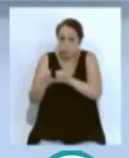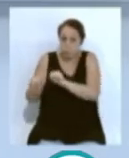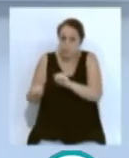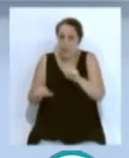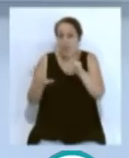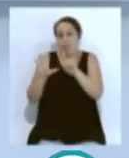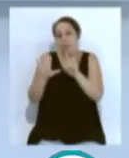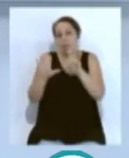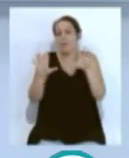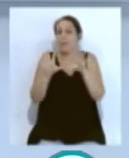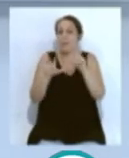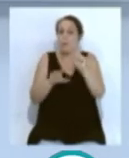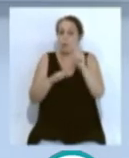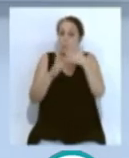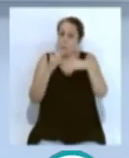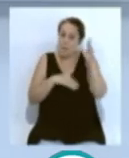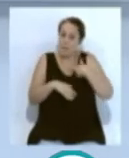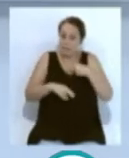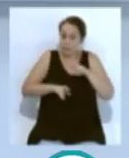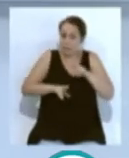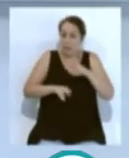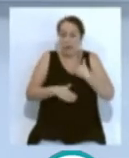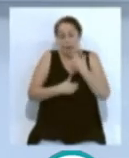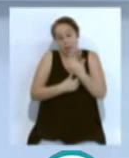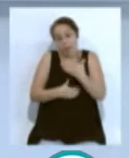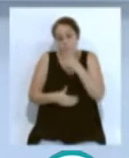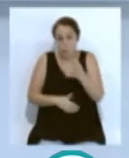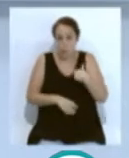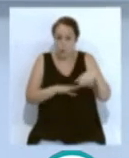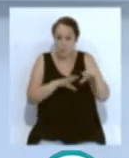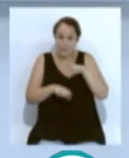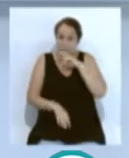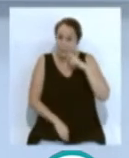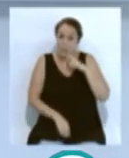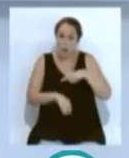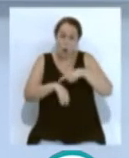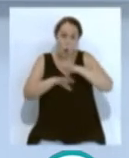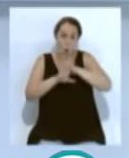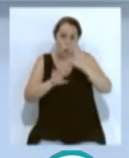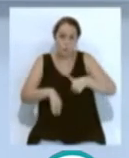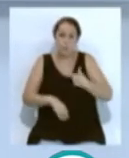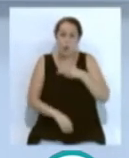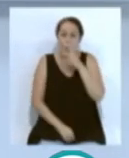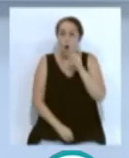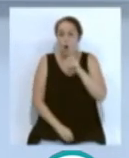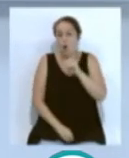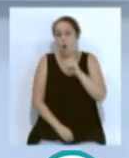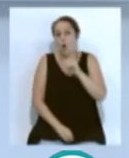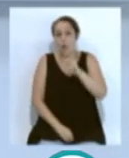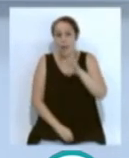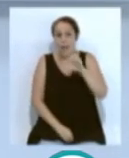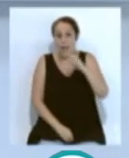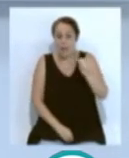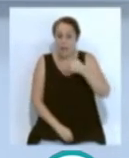de lo esperado, gracias, eso sí, a las reservas de última hora. Desde la patronal Horeca esperan que se repita este comportamiento